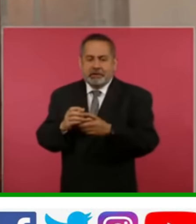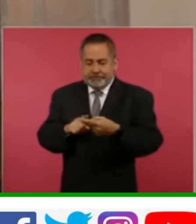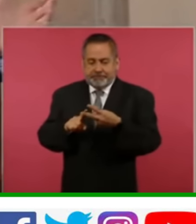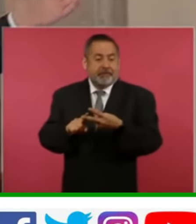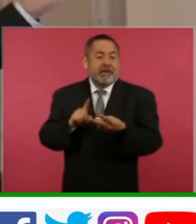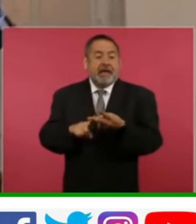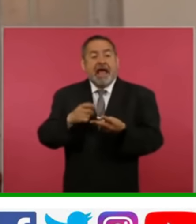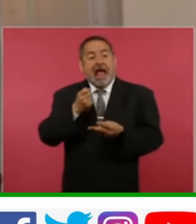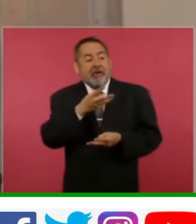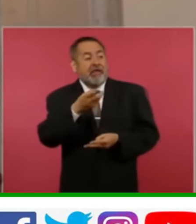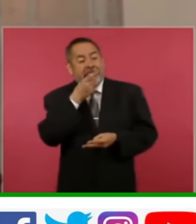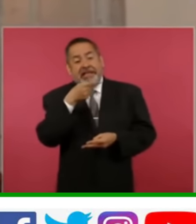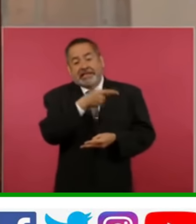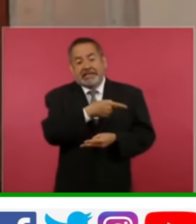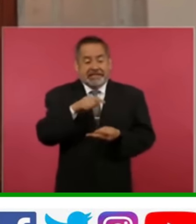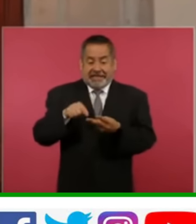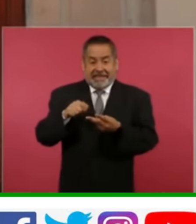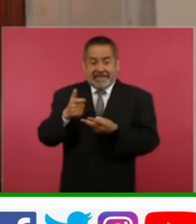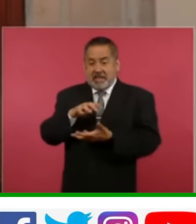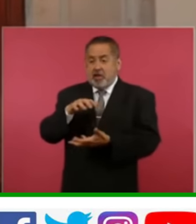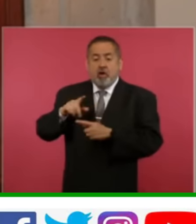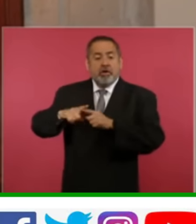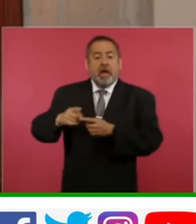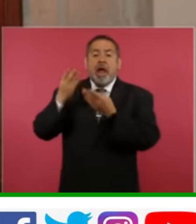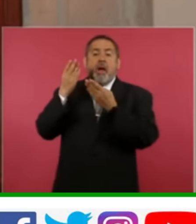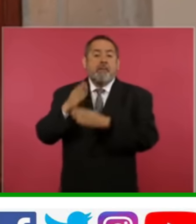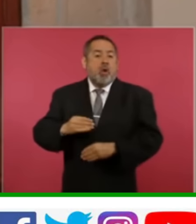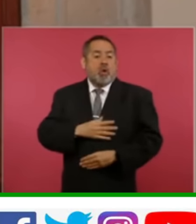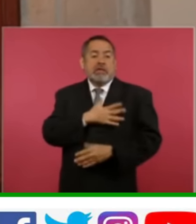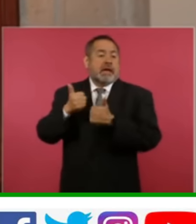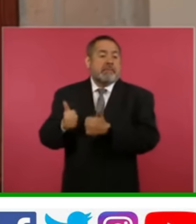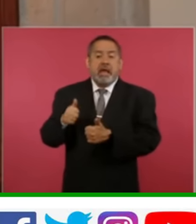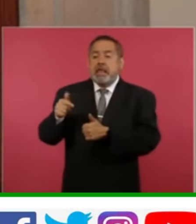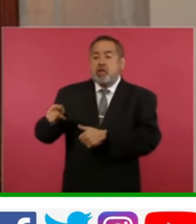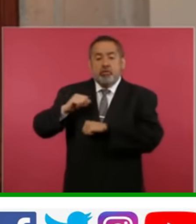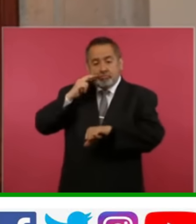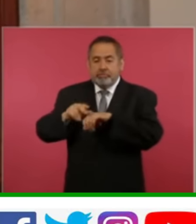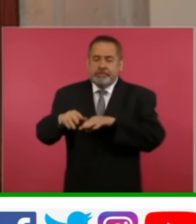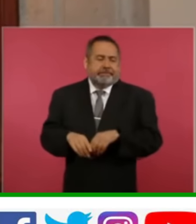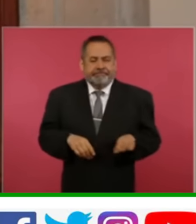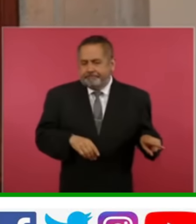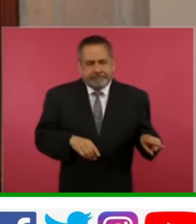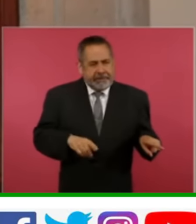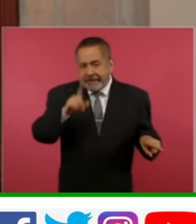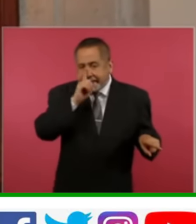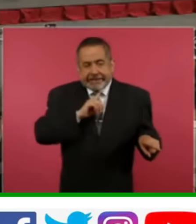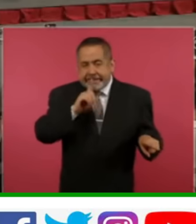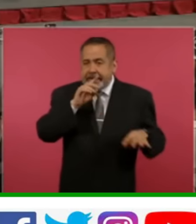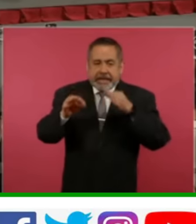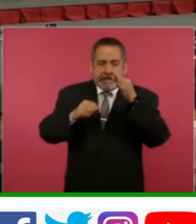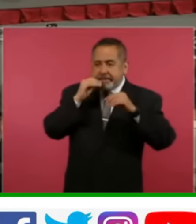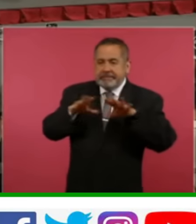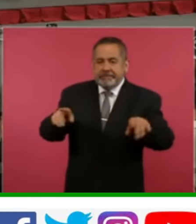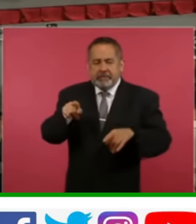que estaría administrado por el Banco del Bienestar difundiendo una mentira que confunda a las personas, que infunde un miedo